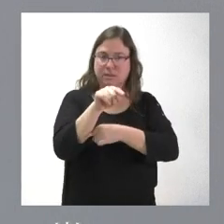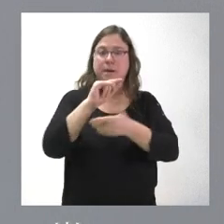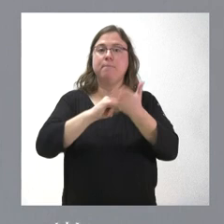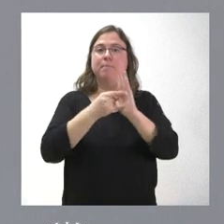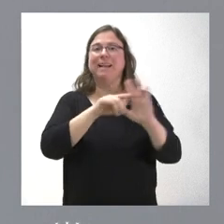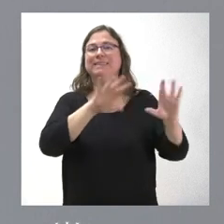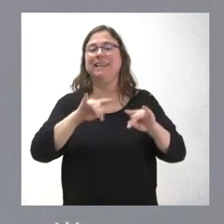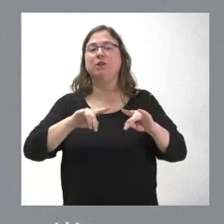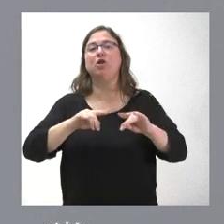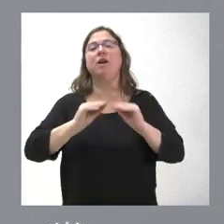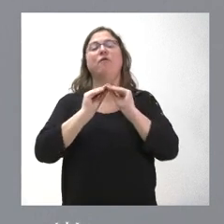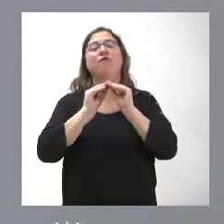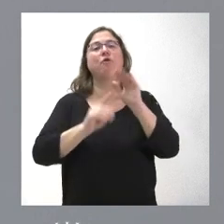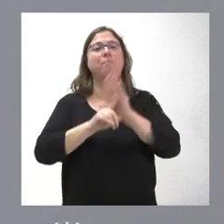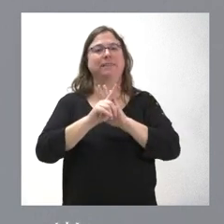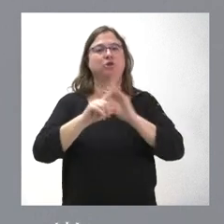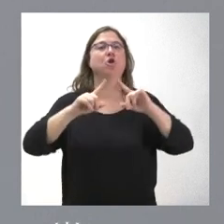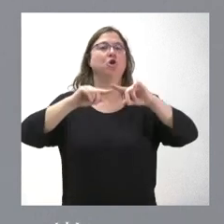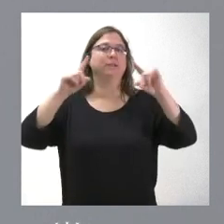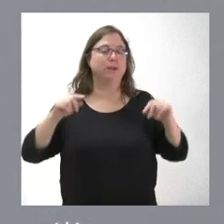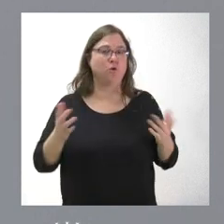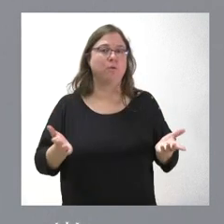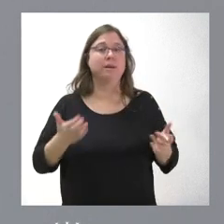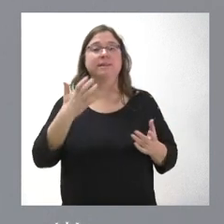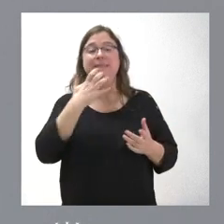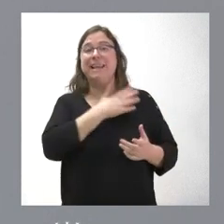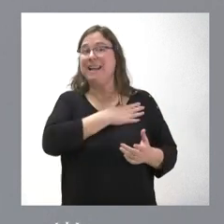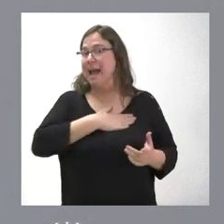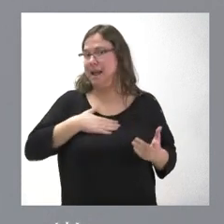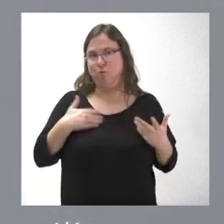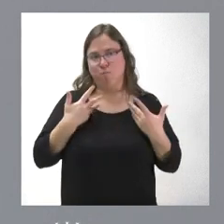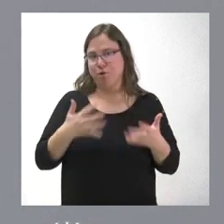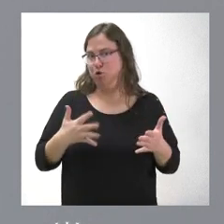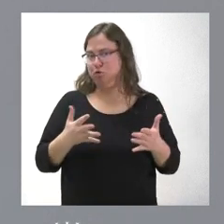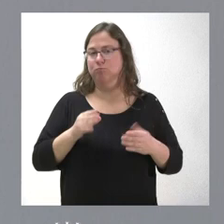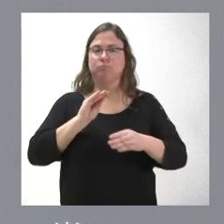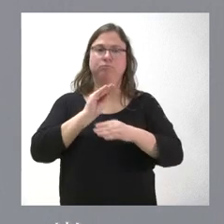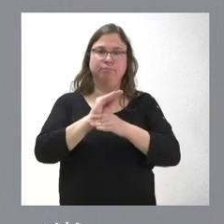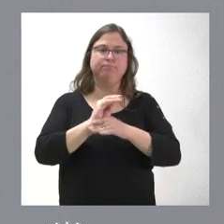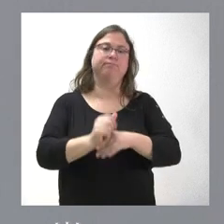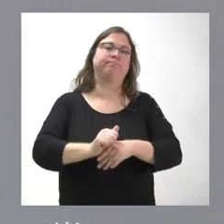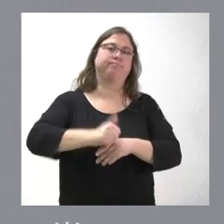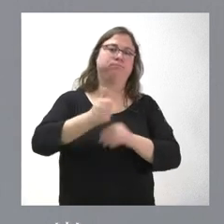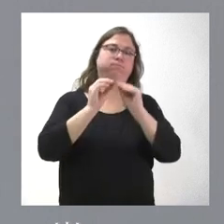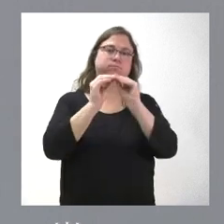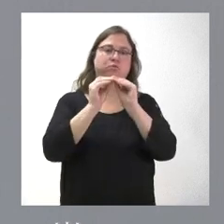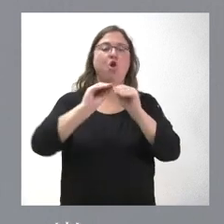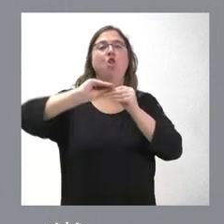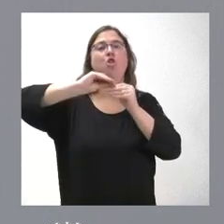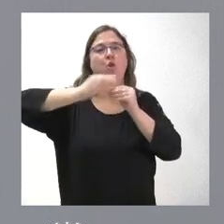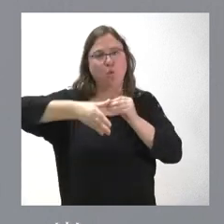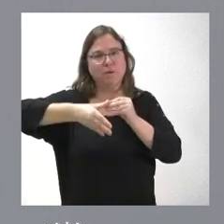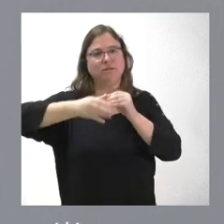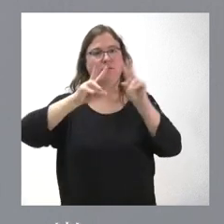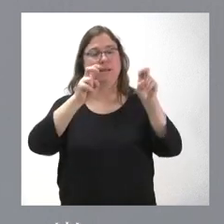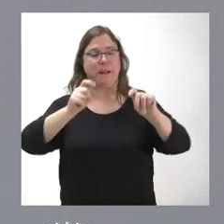de fomento de la provincia de Segovia y que lo que deseamos es que cuanto antes podamos disponer de documentación al respecto